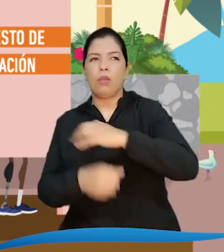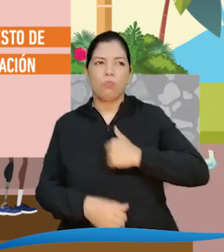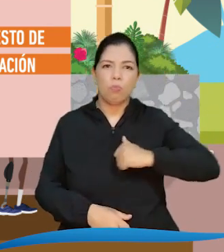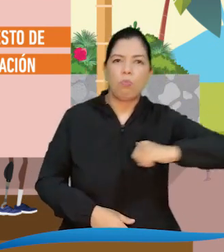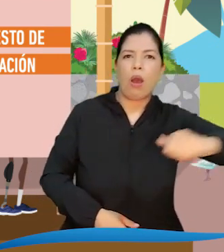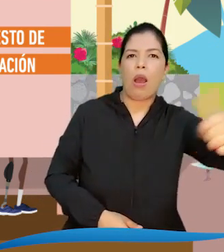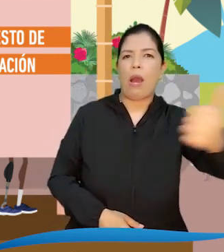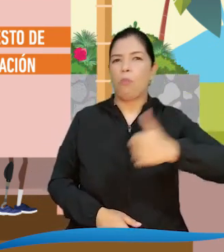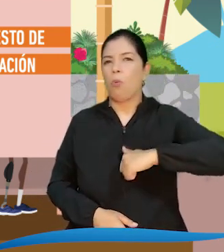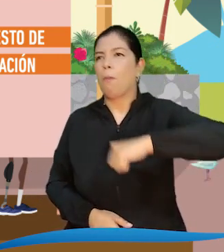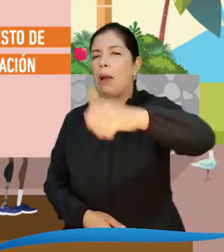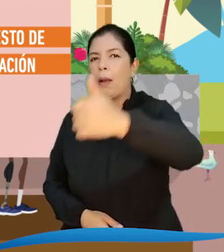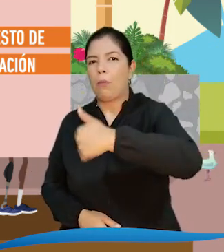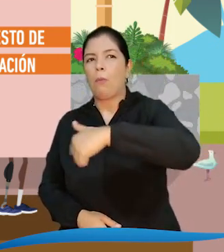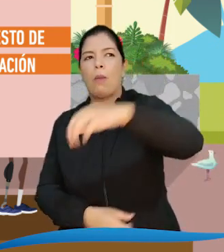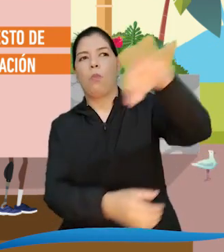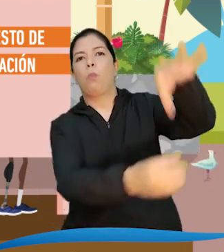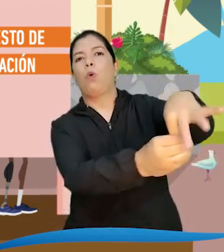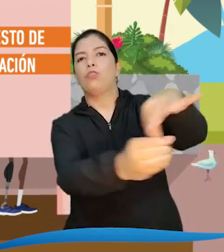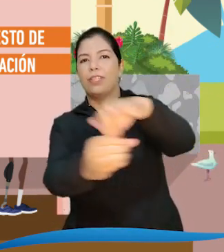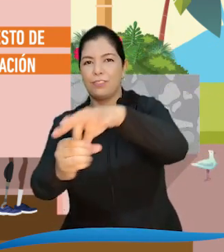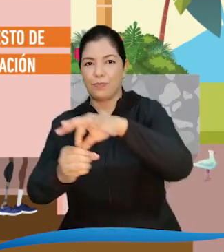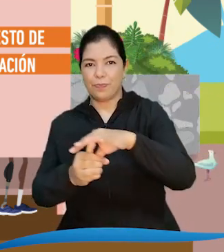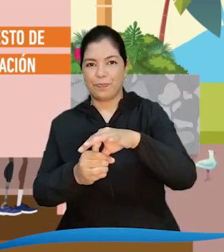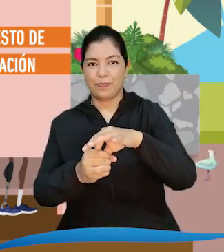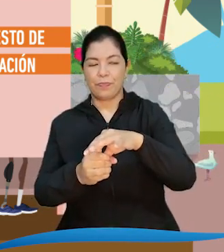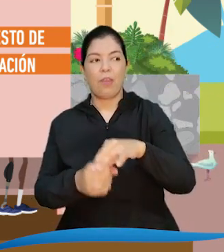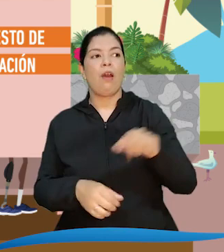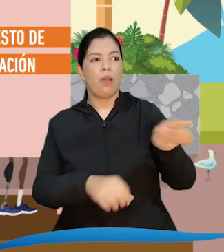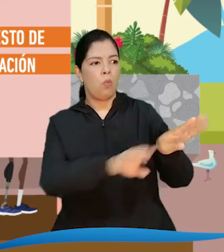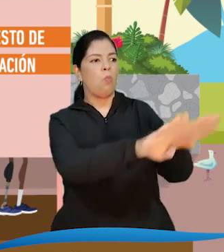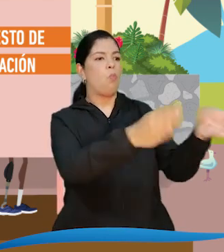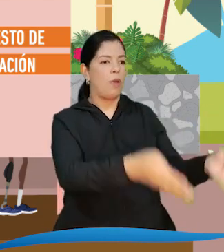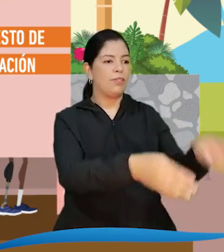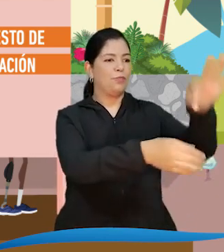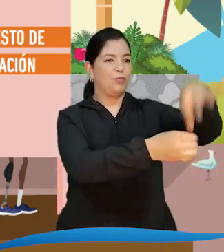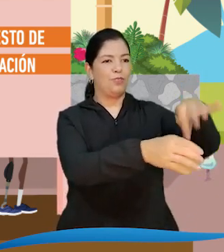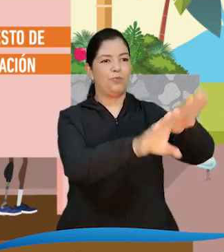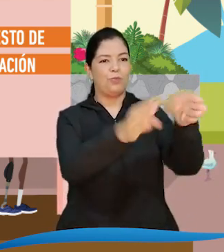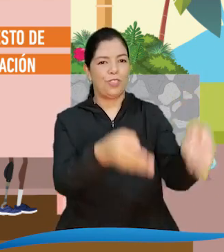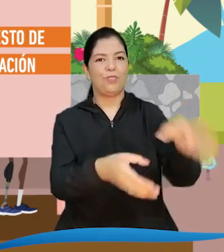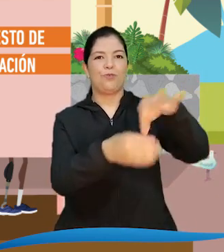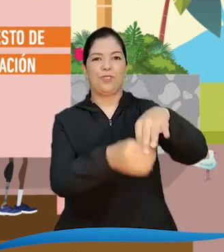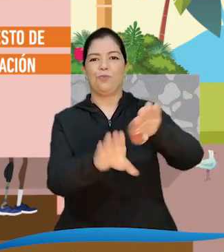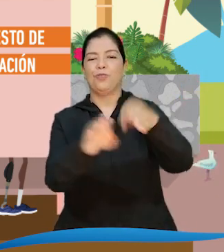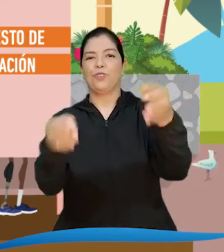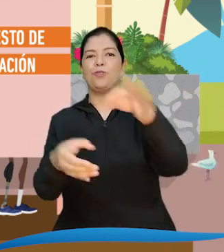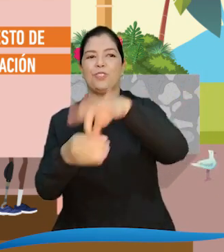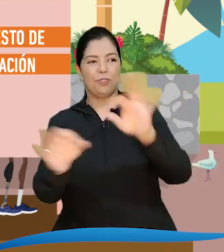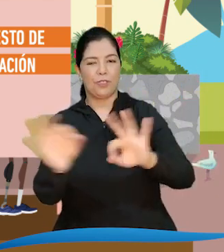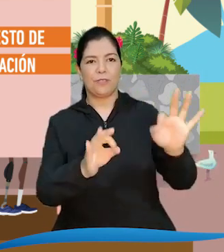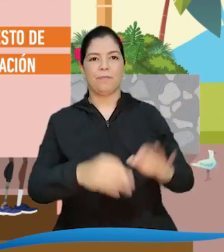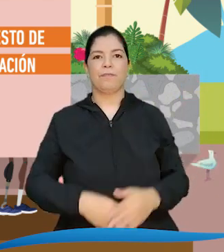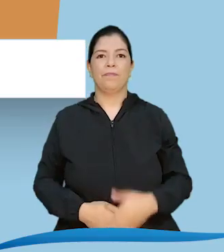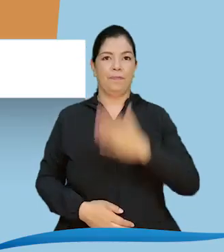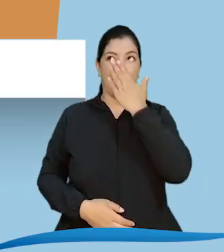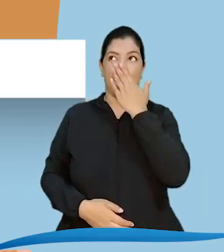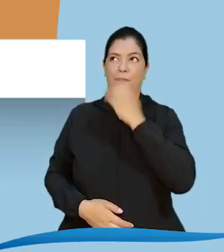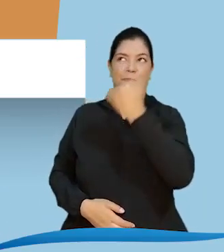Asimismo, establecer puestos de votación en estos sectores Eso lo tenemos garantizado